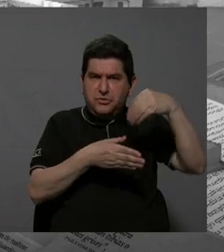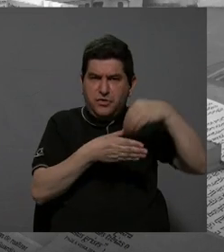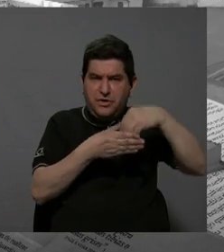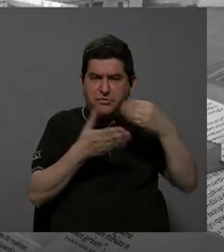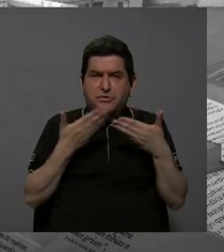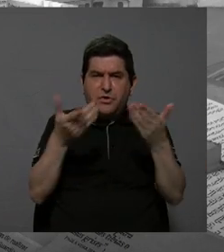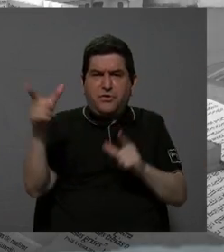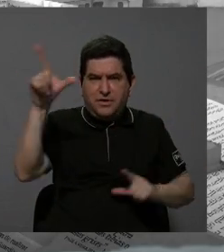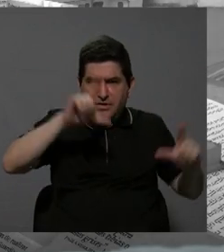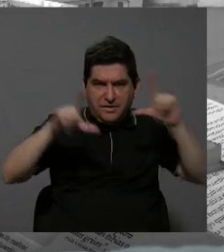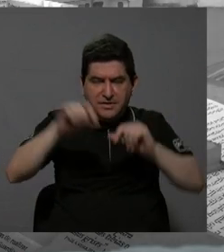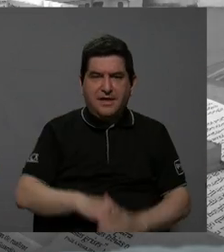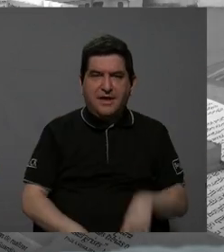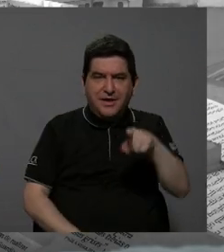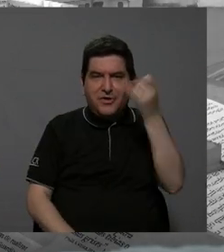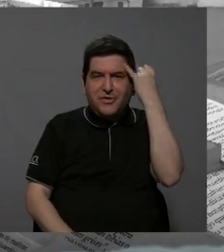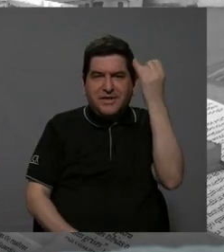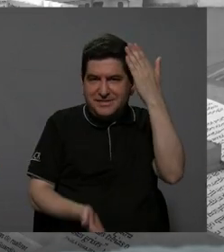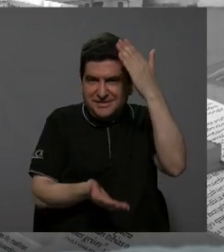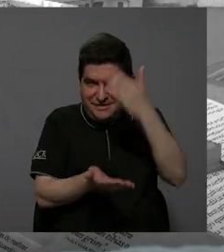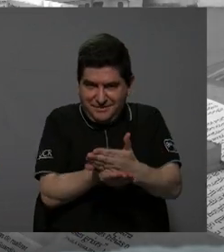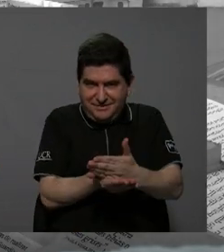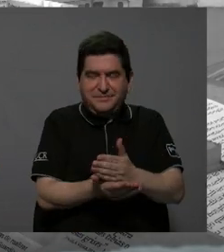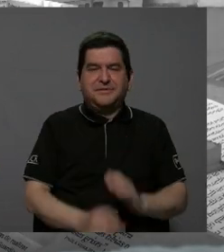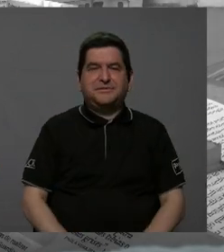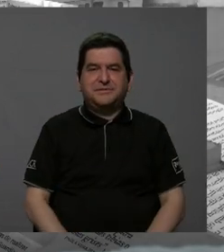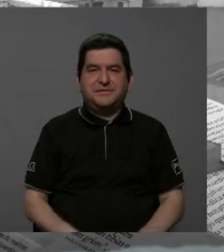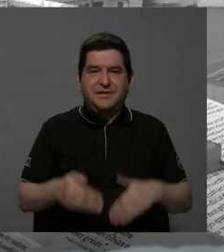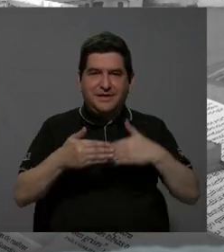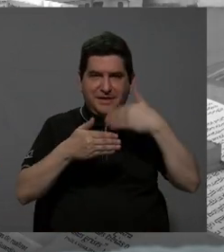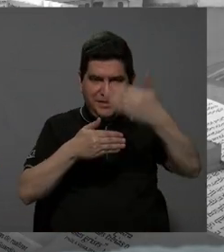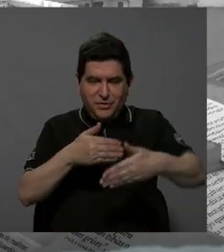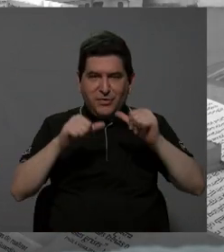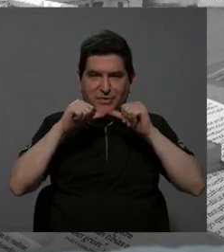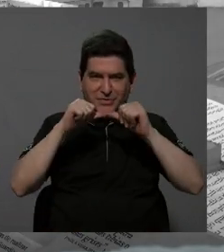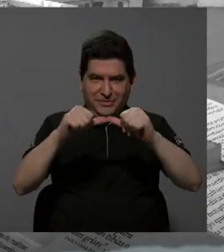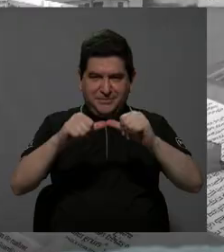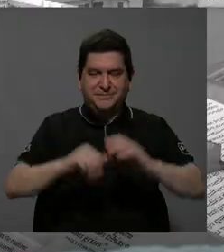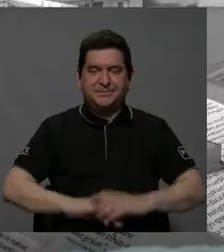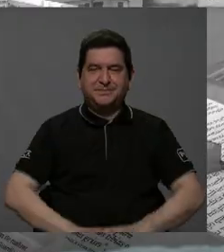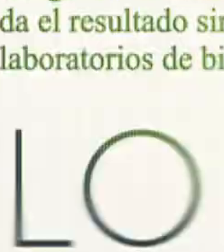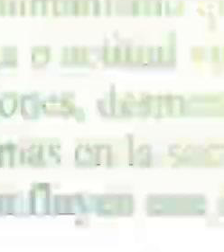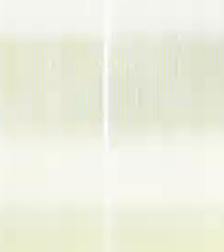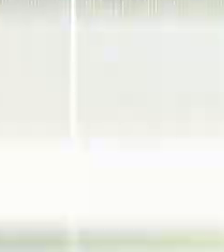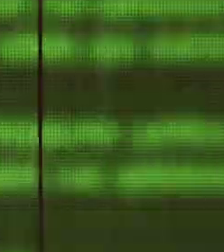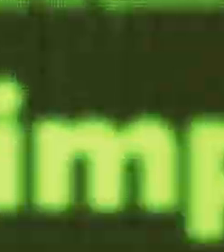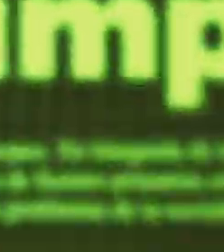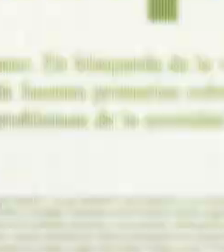ANAME hace. Vamos a quedarnos aquí, vamos a hacer una pausa y seguimos con este tema.